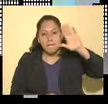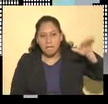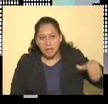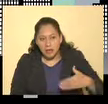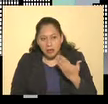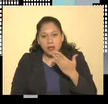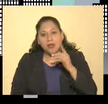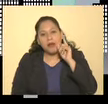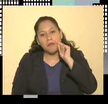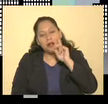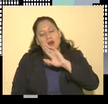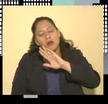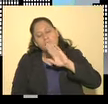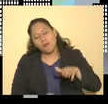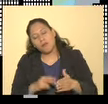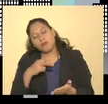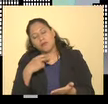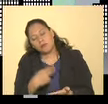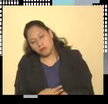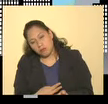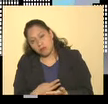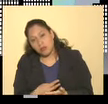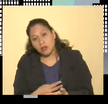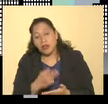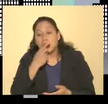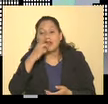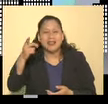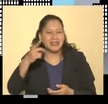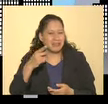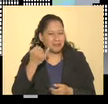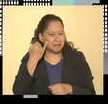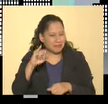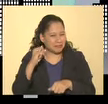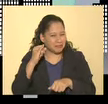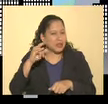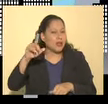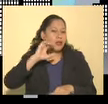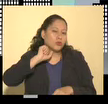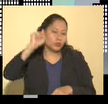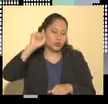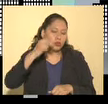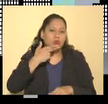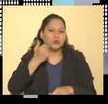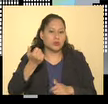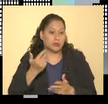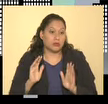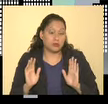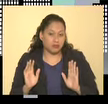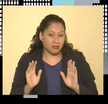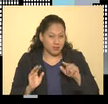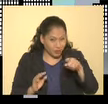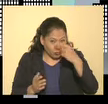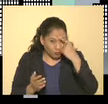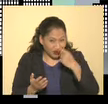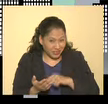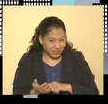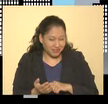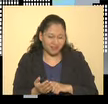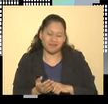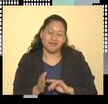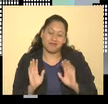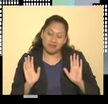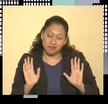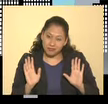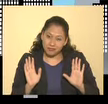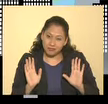amaneció muerto. ¿Qué dice que se había suicidado? ¿Ustedes creen? Bueno,